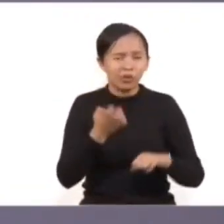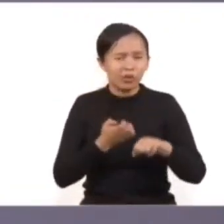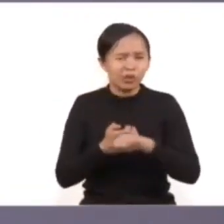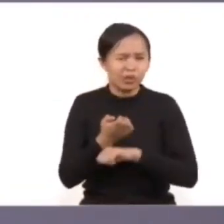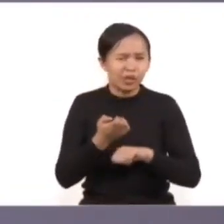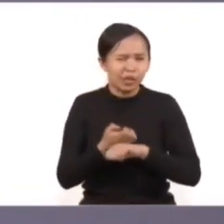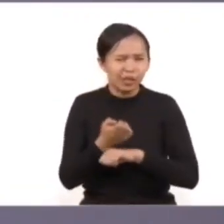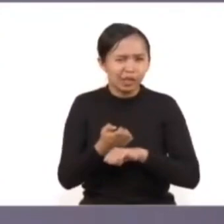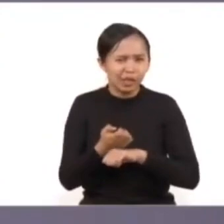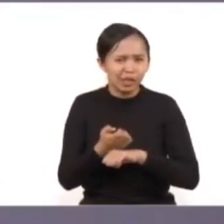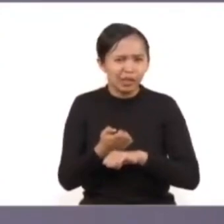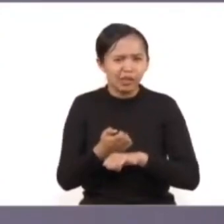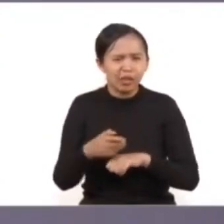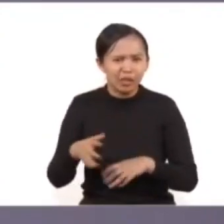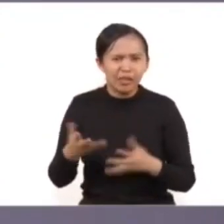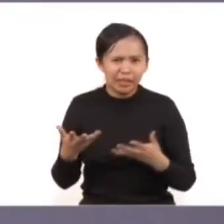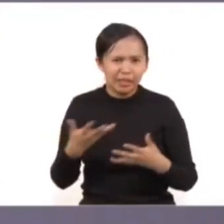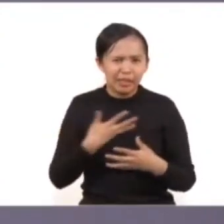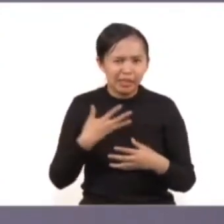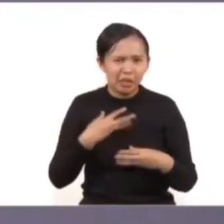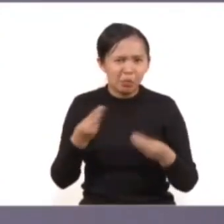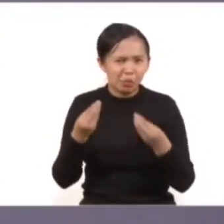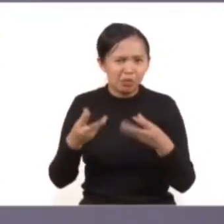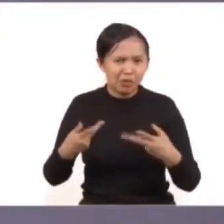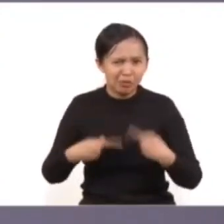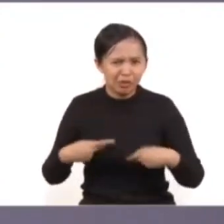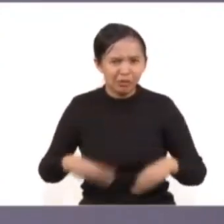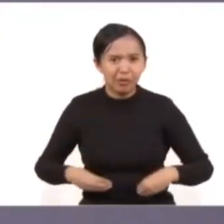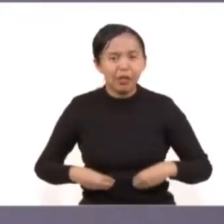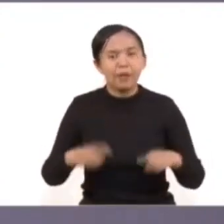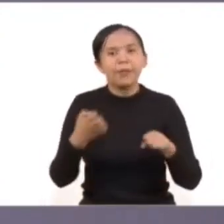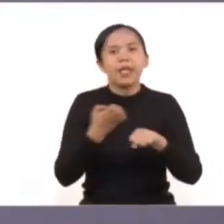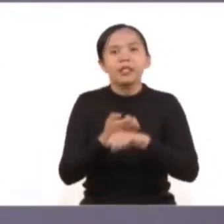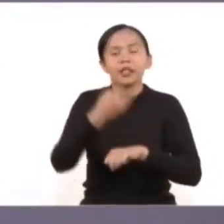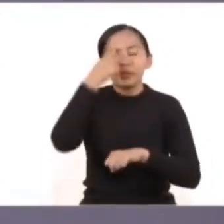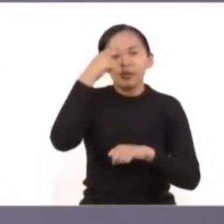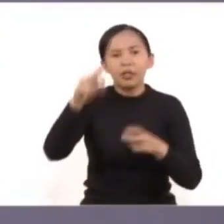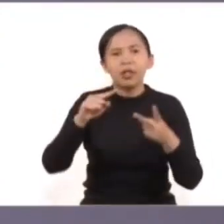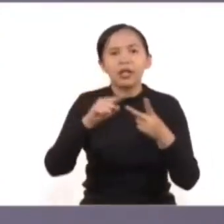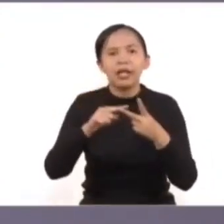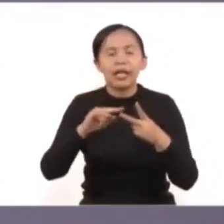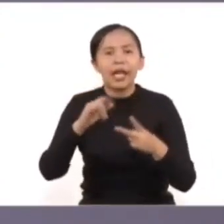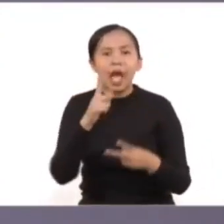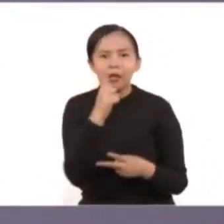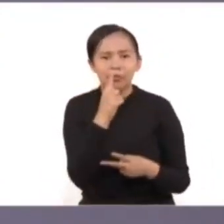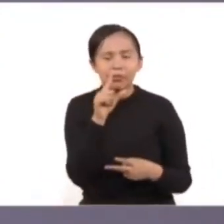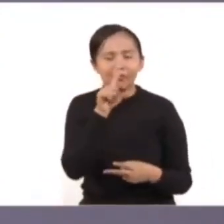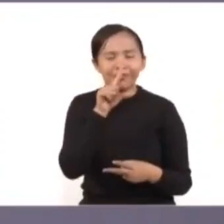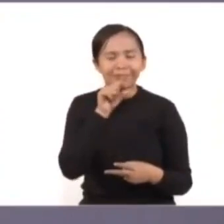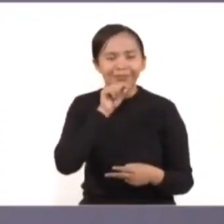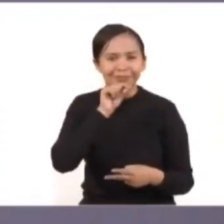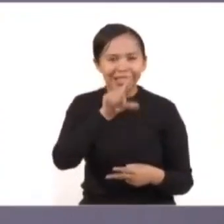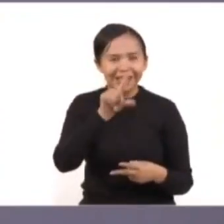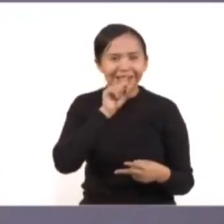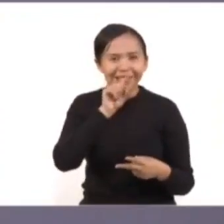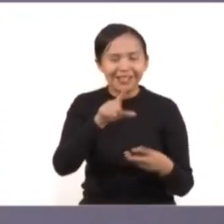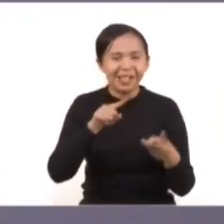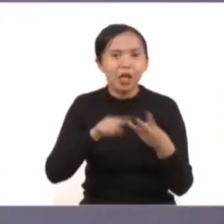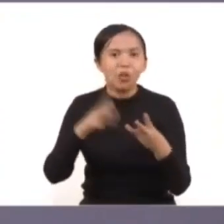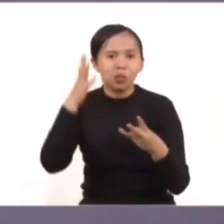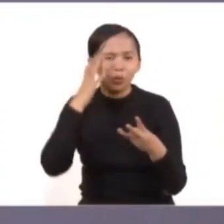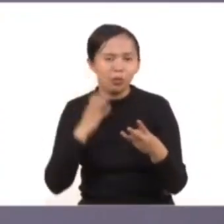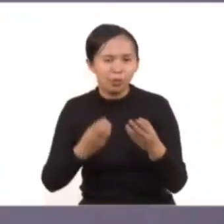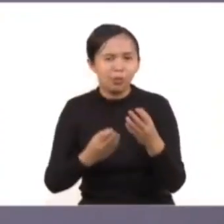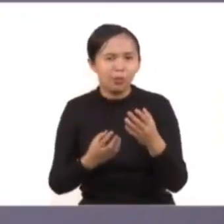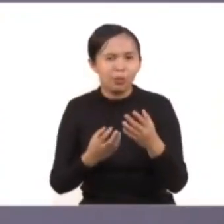entidades con zonas metropolitanas más pobladas, el Estado de México, Jalisco, Nuevo León y la Ciudad de México, por supuesto que la